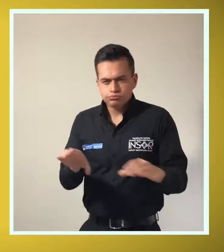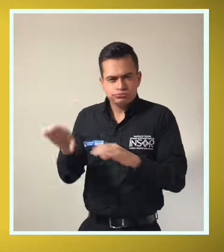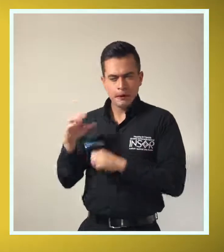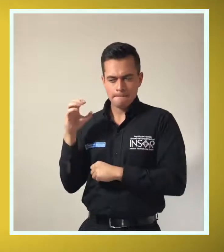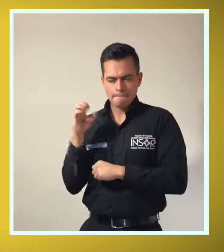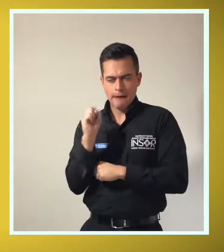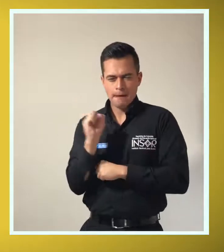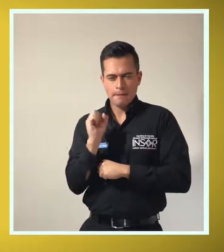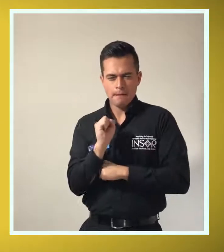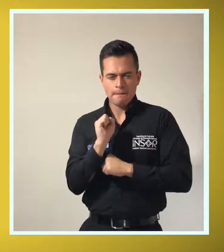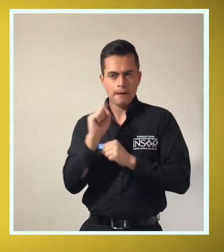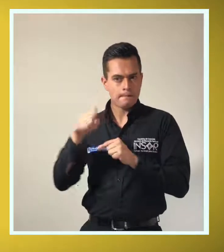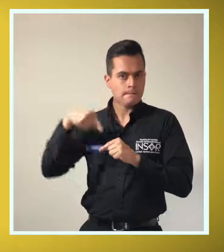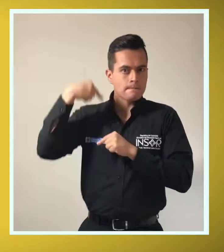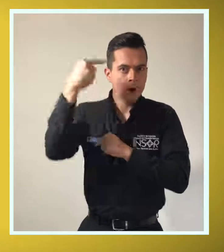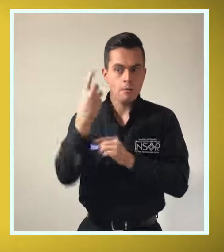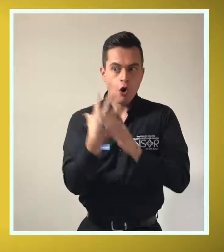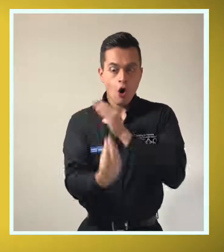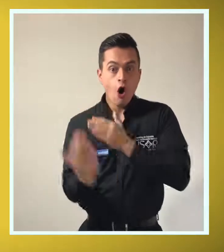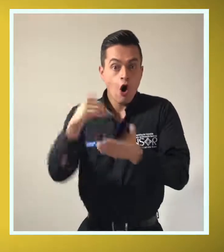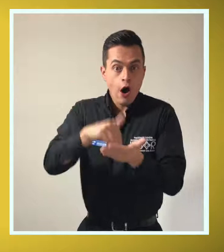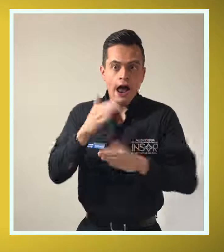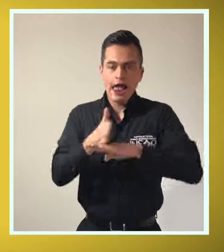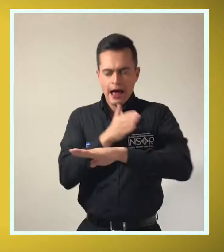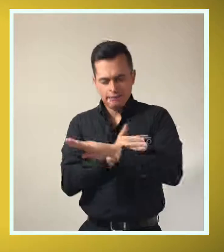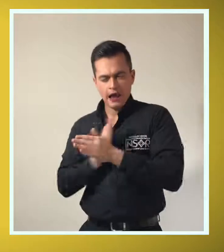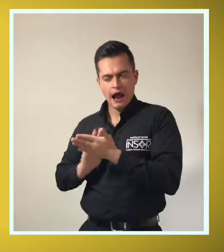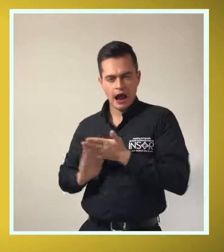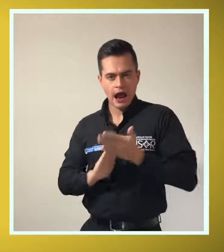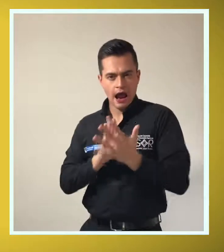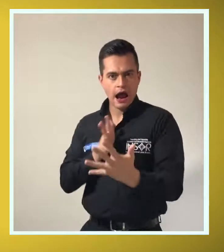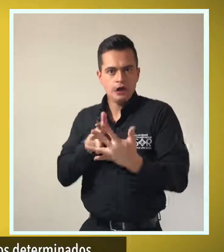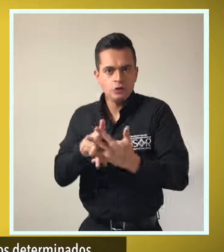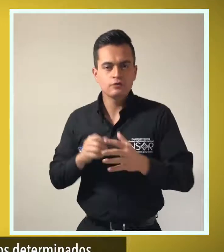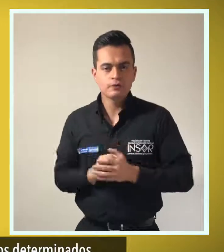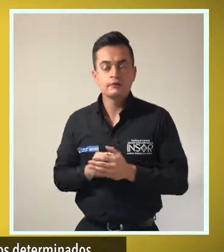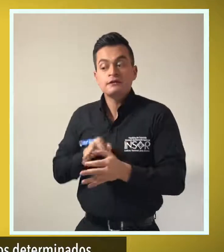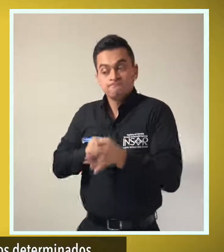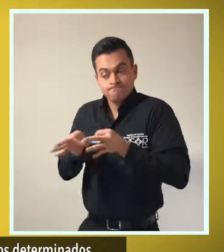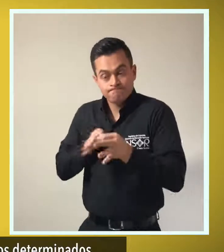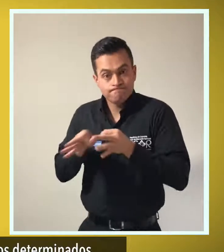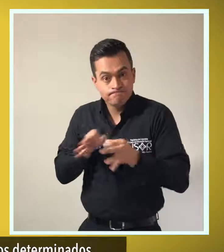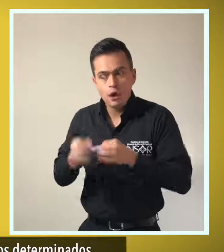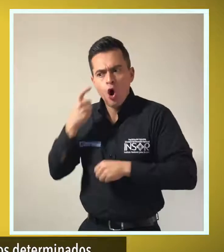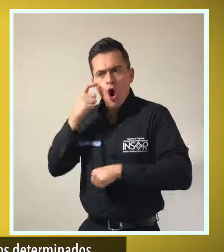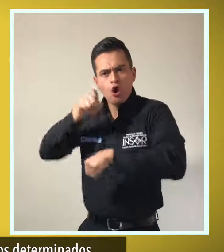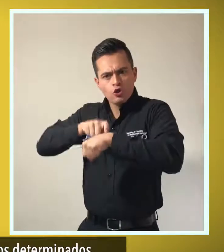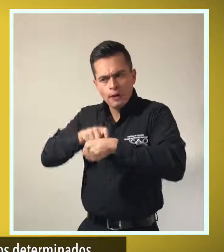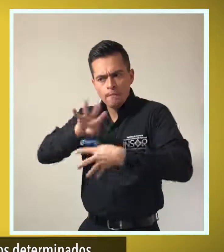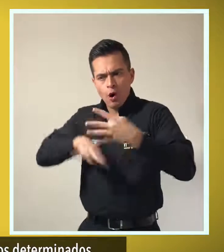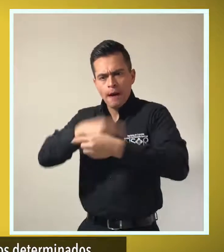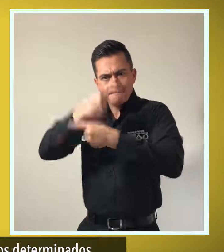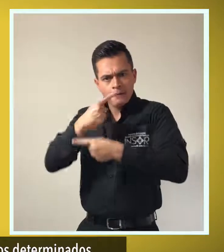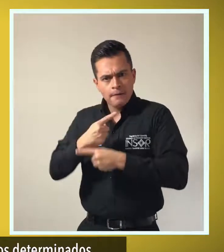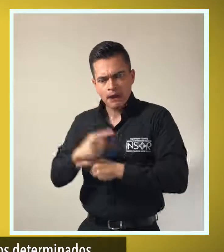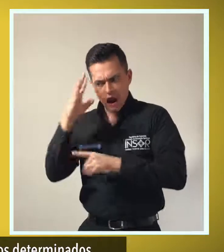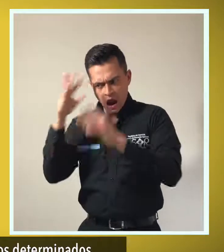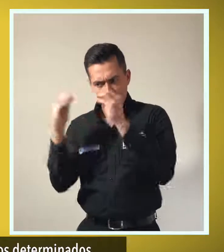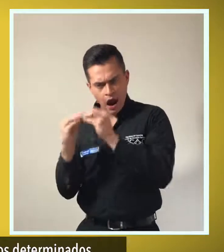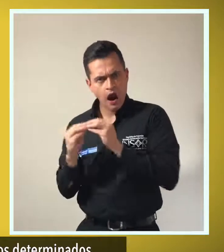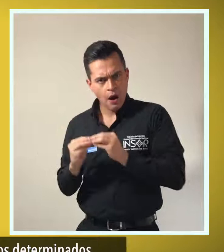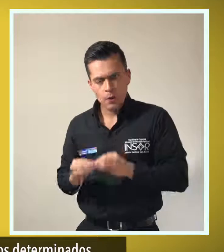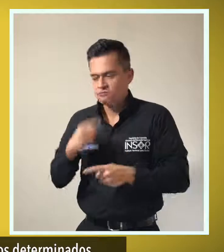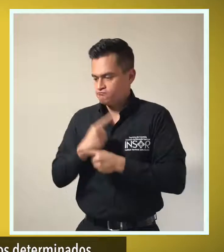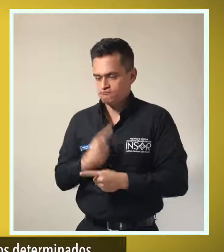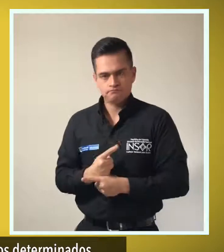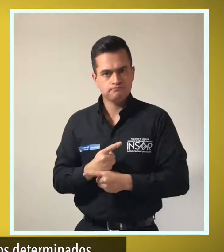Identifique y observe sus comportamientos y téngalos presente para la próxima salida. Explíquele que existen tiempos determinados, establezca los